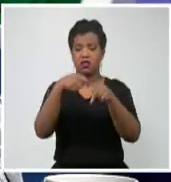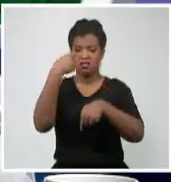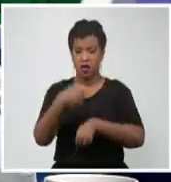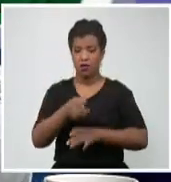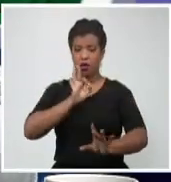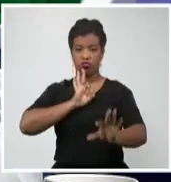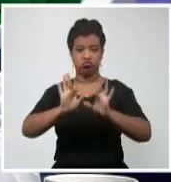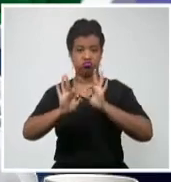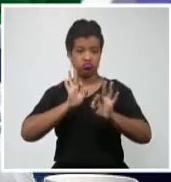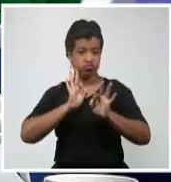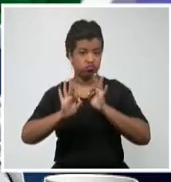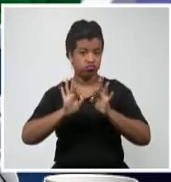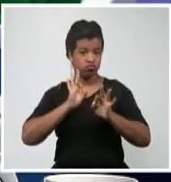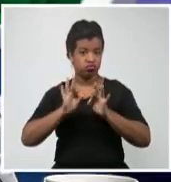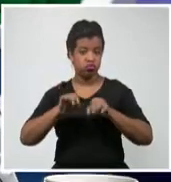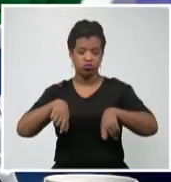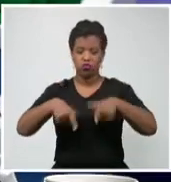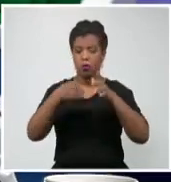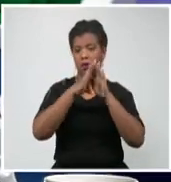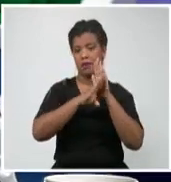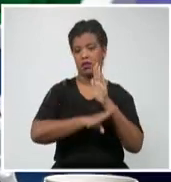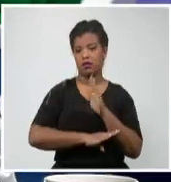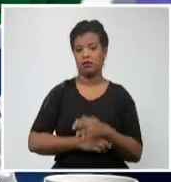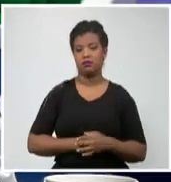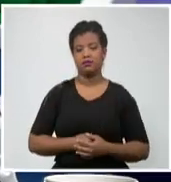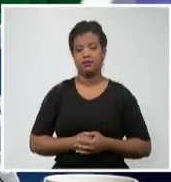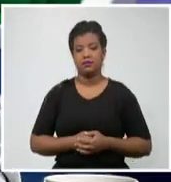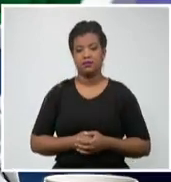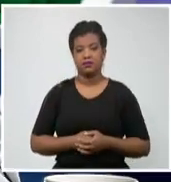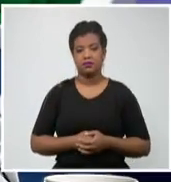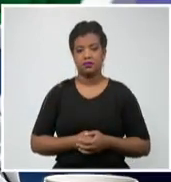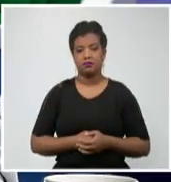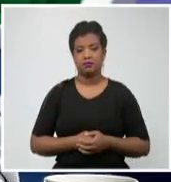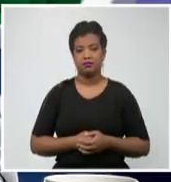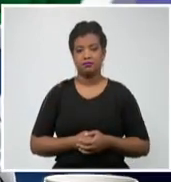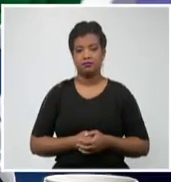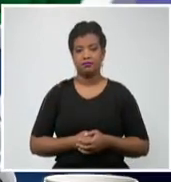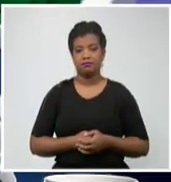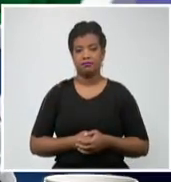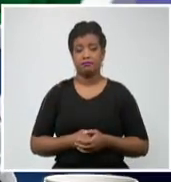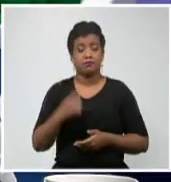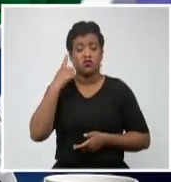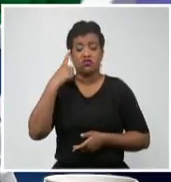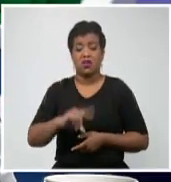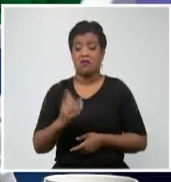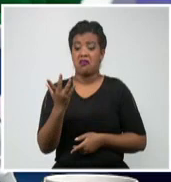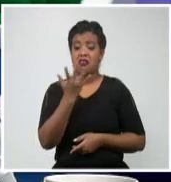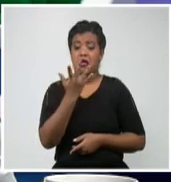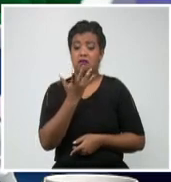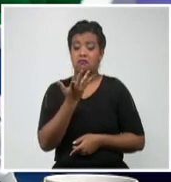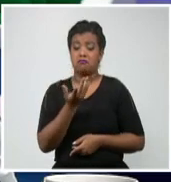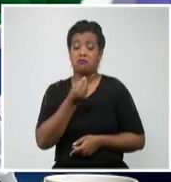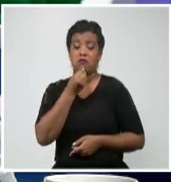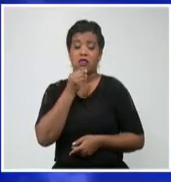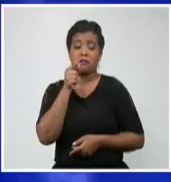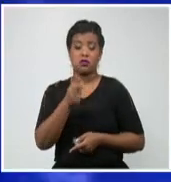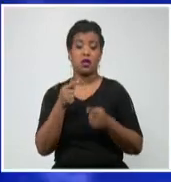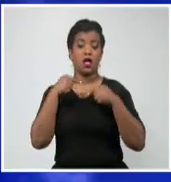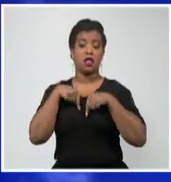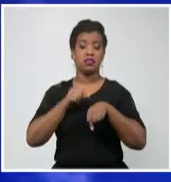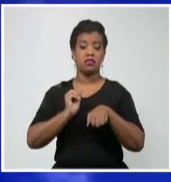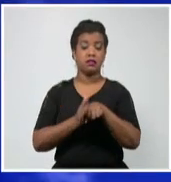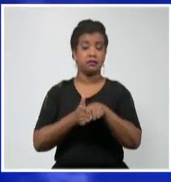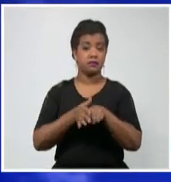cuidar más, otros no. No, cuídate en todos lados, porque lamentablemente tú no sabes quién tiene COVID, quién no tiene COVID.